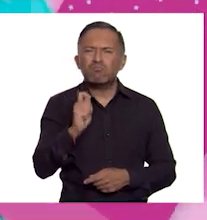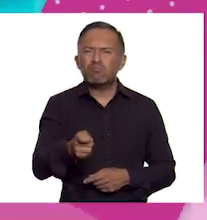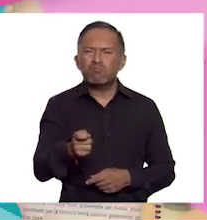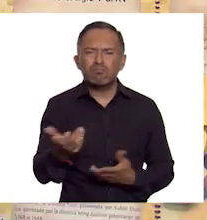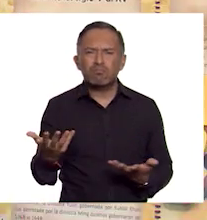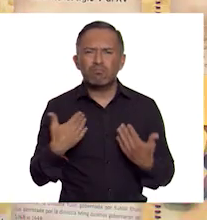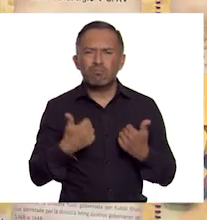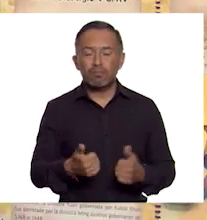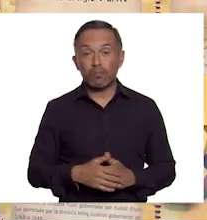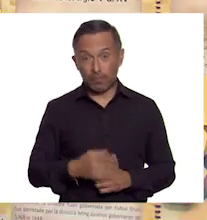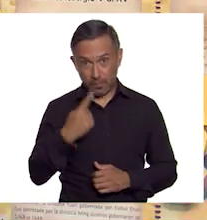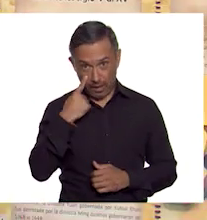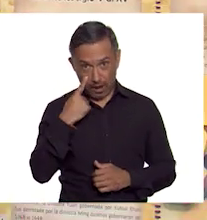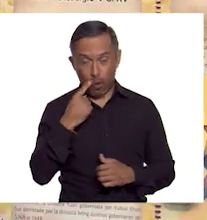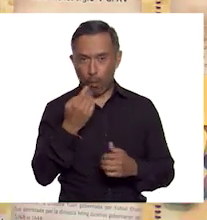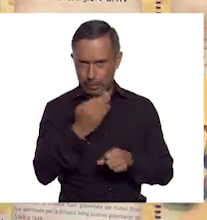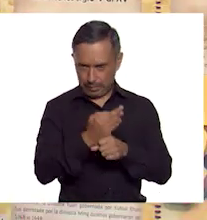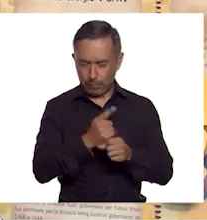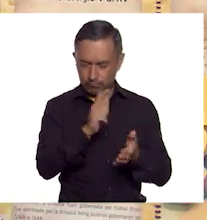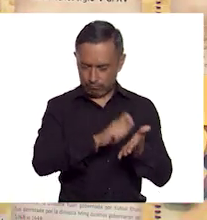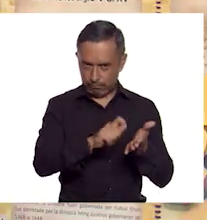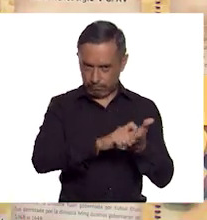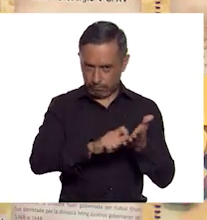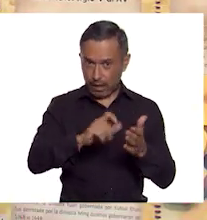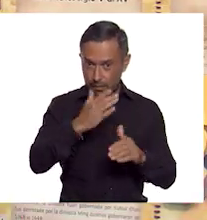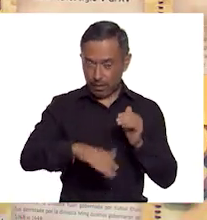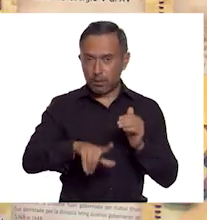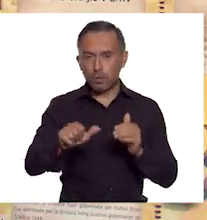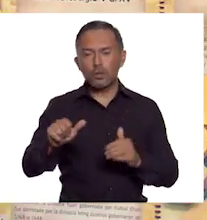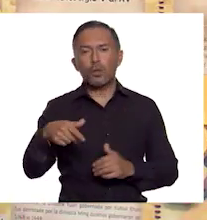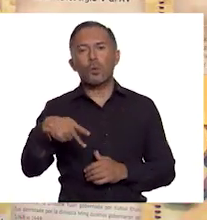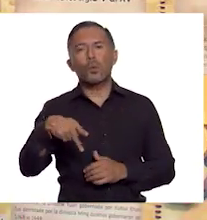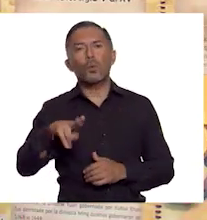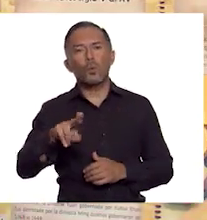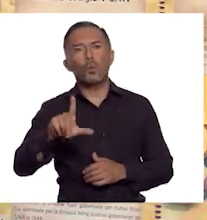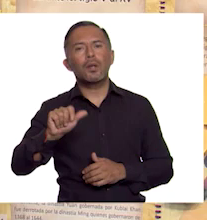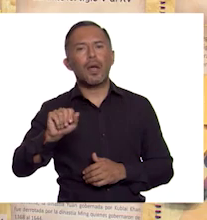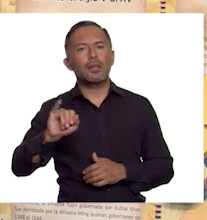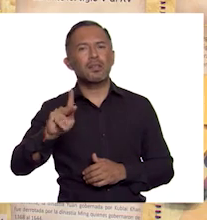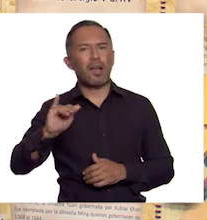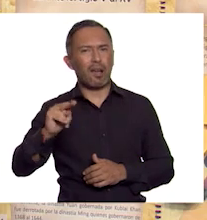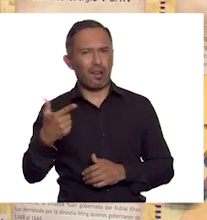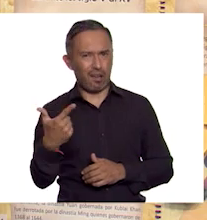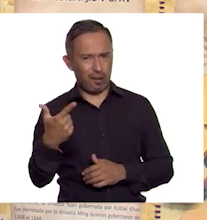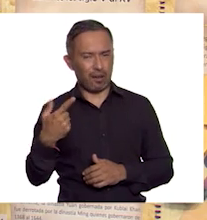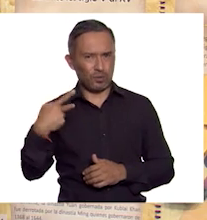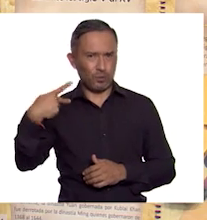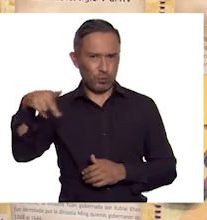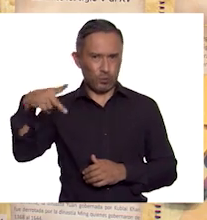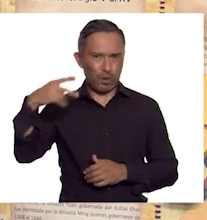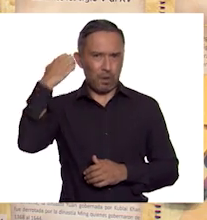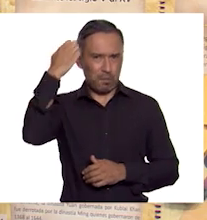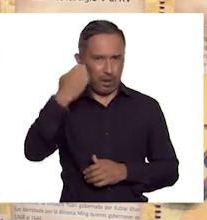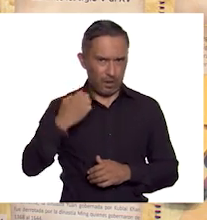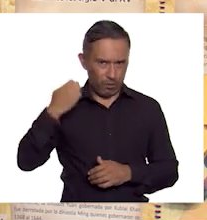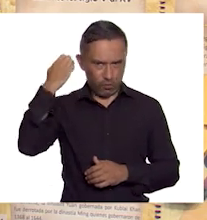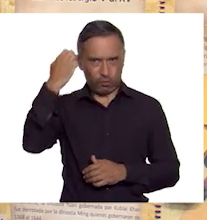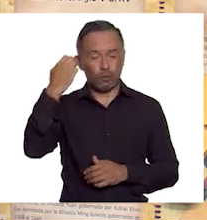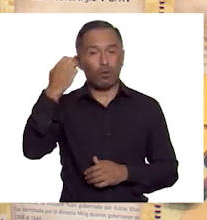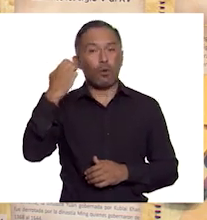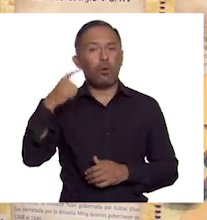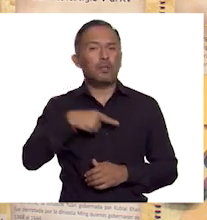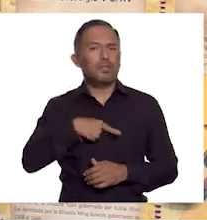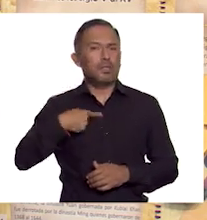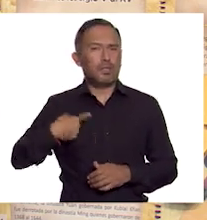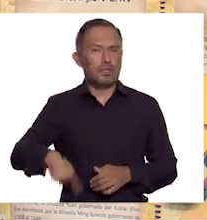escrito esto, podemos colocar la imagen de Kublai Khan, quien es el emperador representante de la dinastía